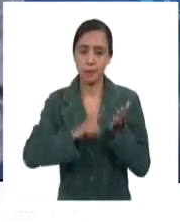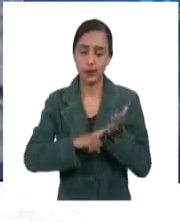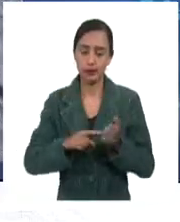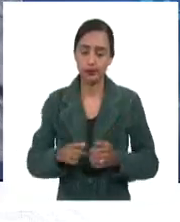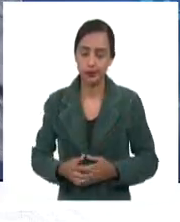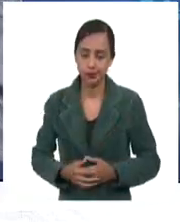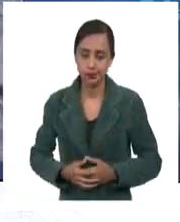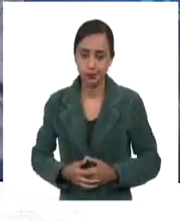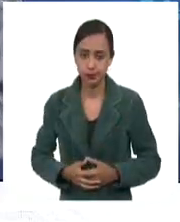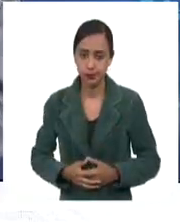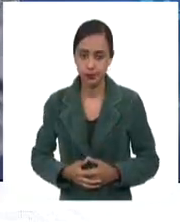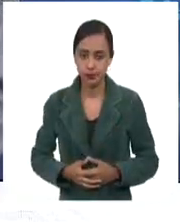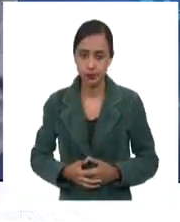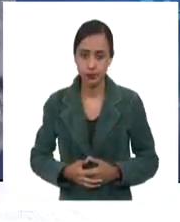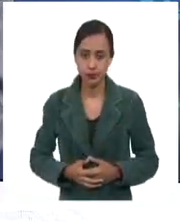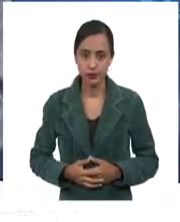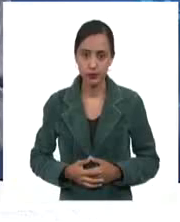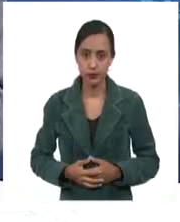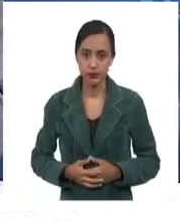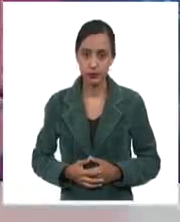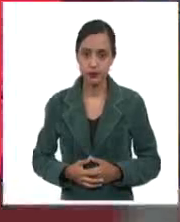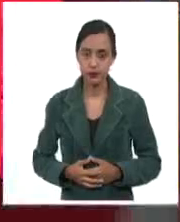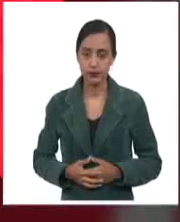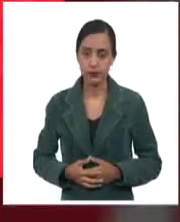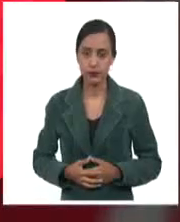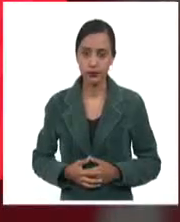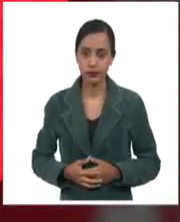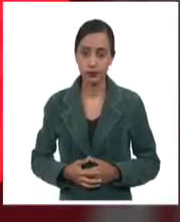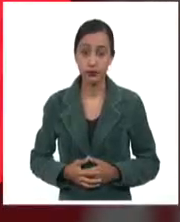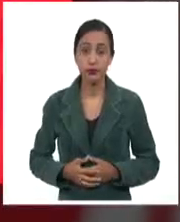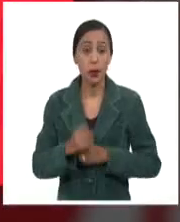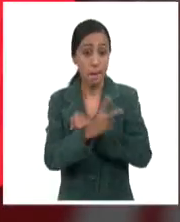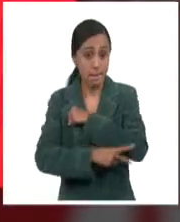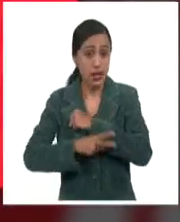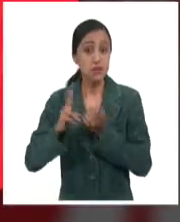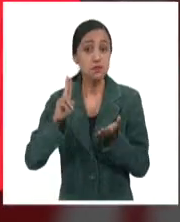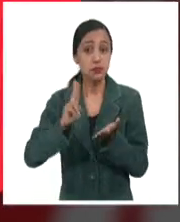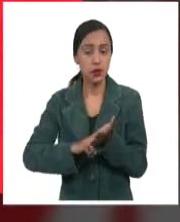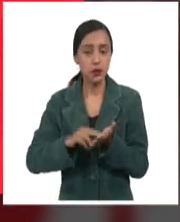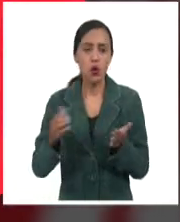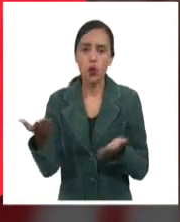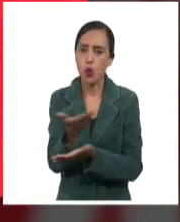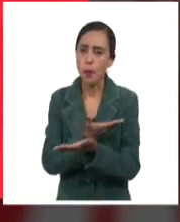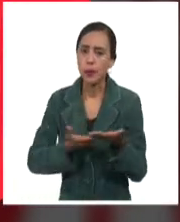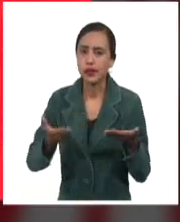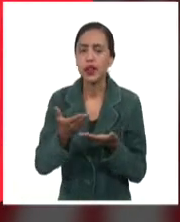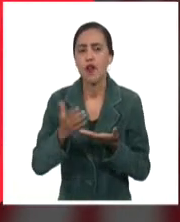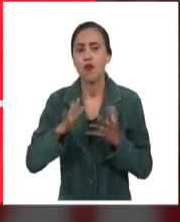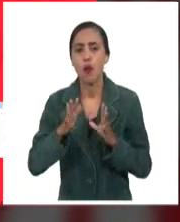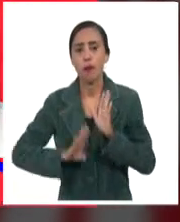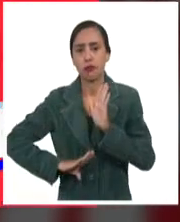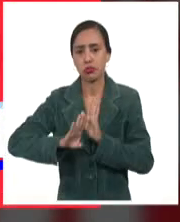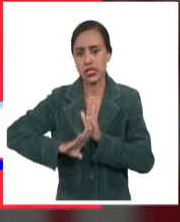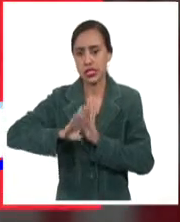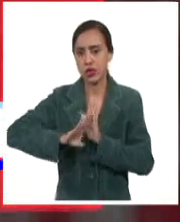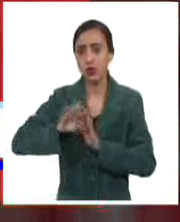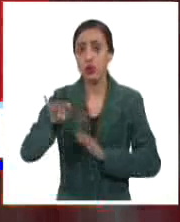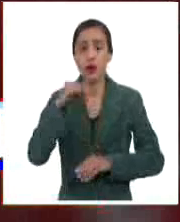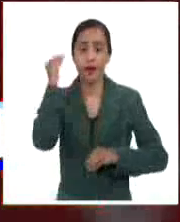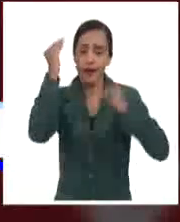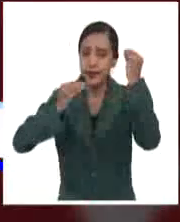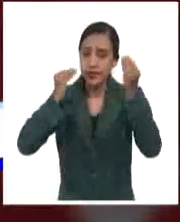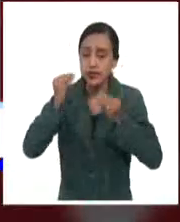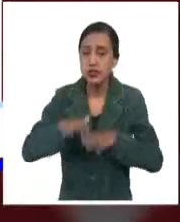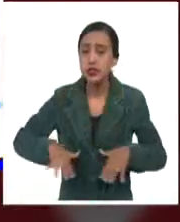Tratado de Comercio de los Pueblos, ALBA-TCP. Las naciones que integran la alianza compartirán estrategias de desarrollo comunes y analizarán la situación